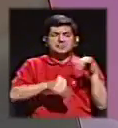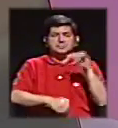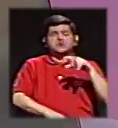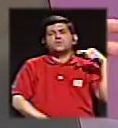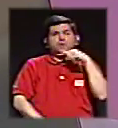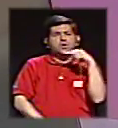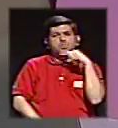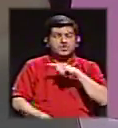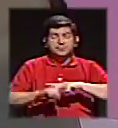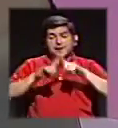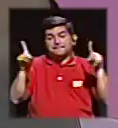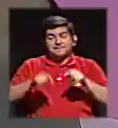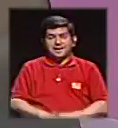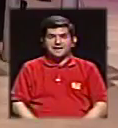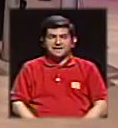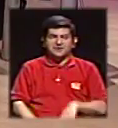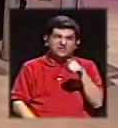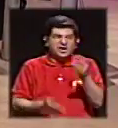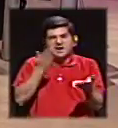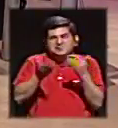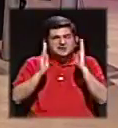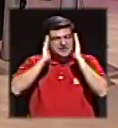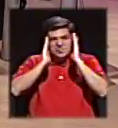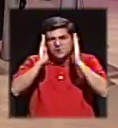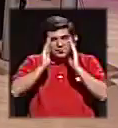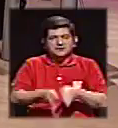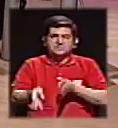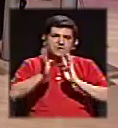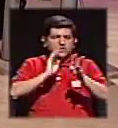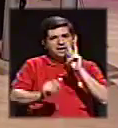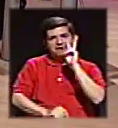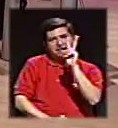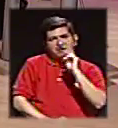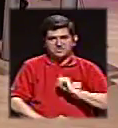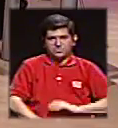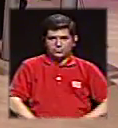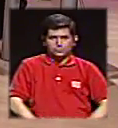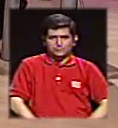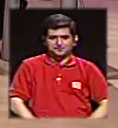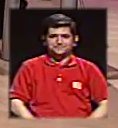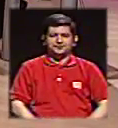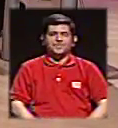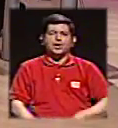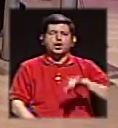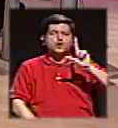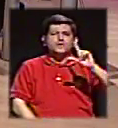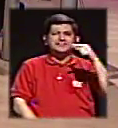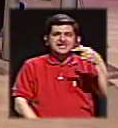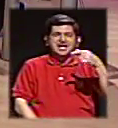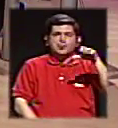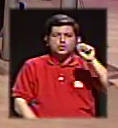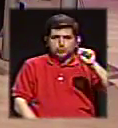de unidad, pero supongo que ese no lo saltamos porque habría que hablar de los dos. Vamos, vamos con Luis Guillermo Solís.